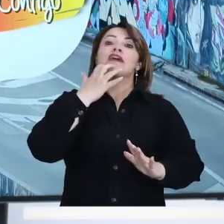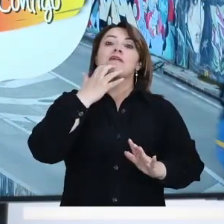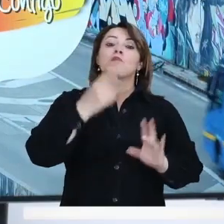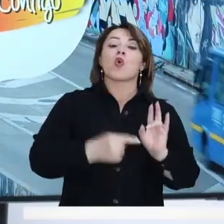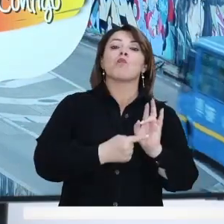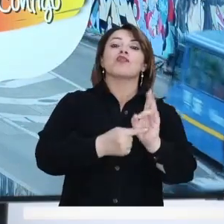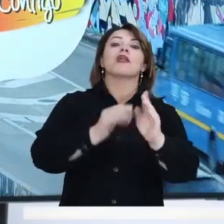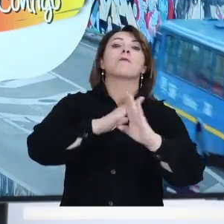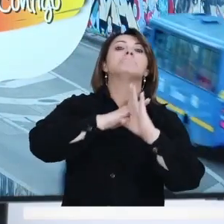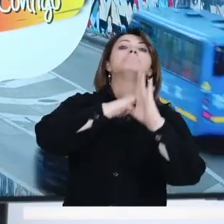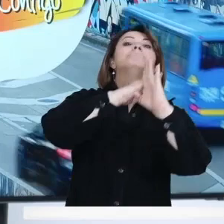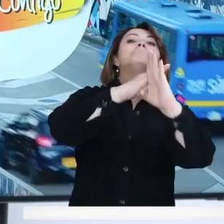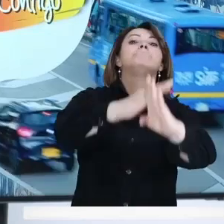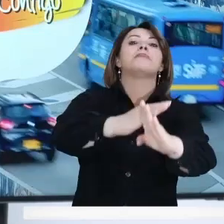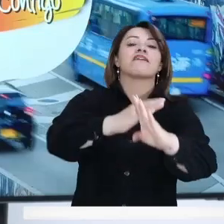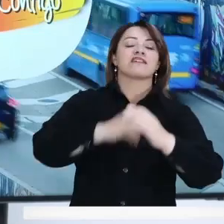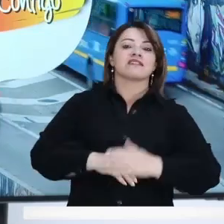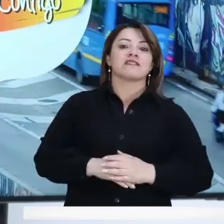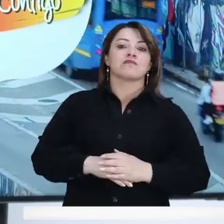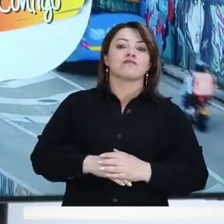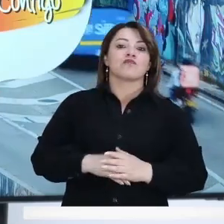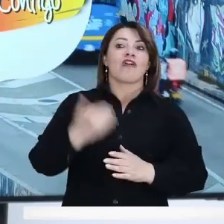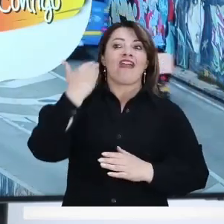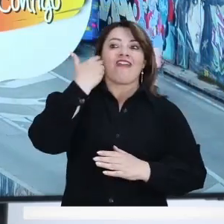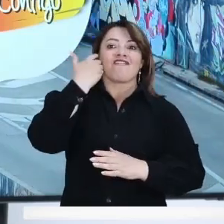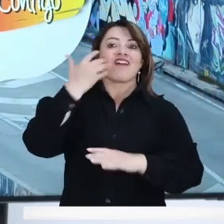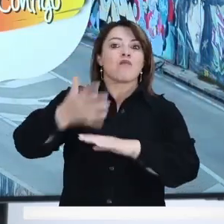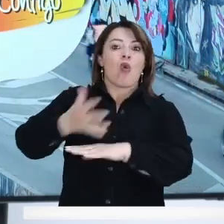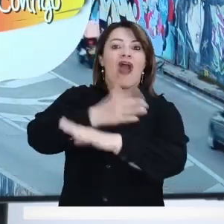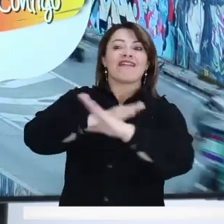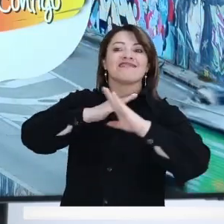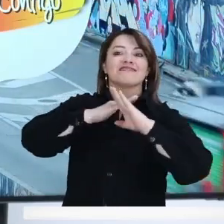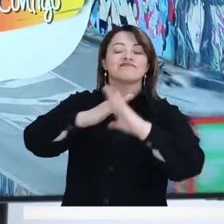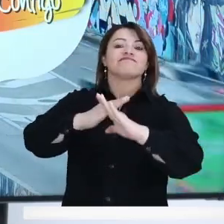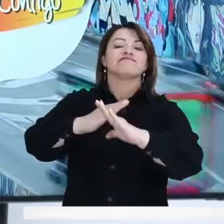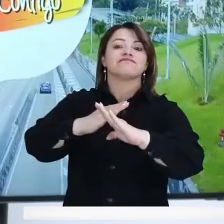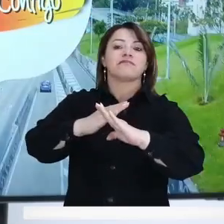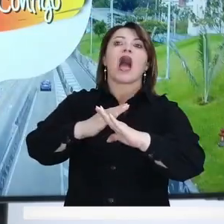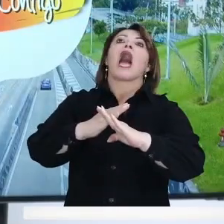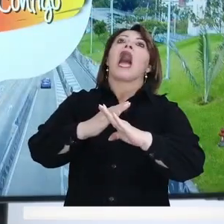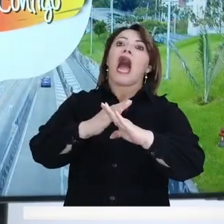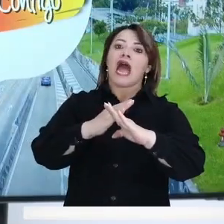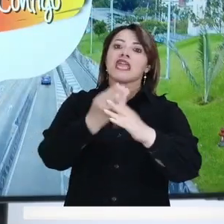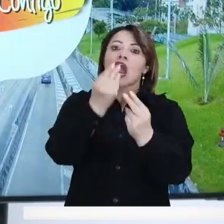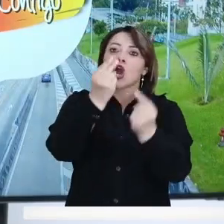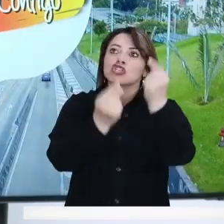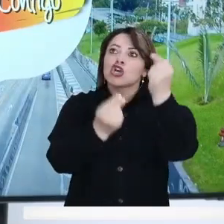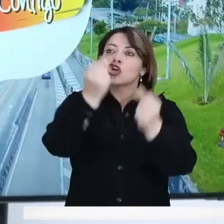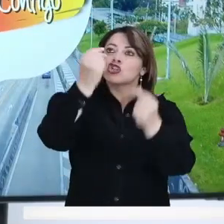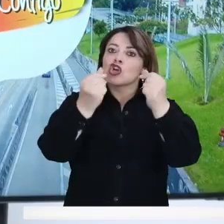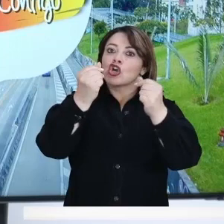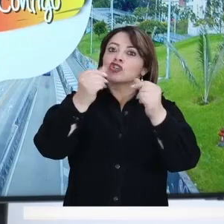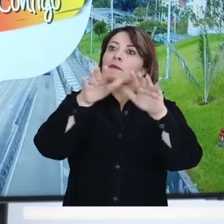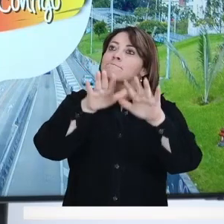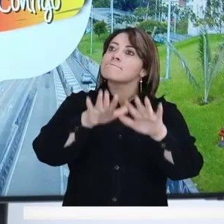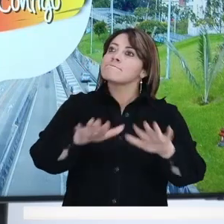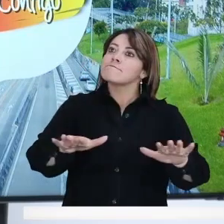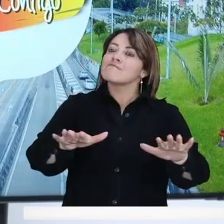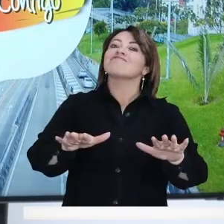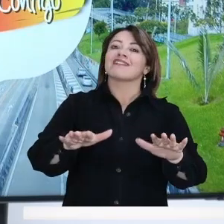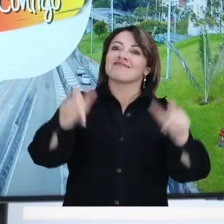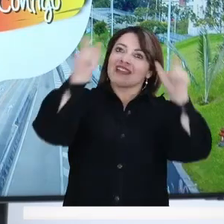un modelo preventivo más que curativo, entonces eso disminuiría muchísimo los costos porque